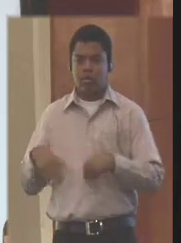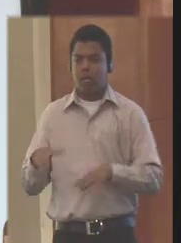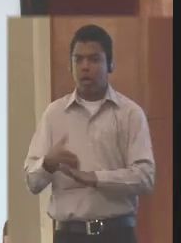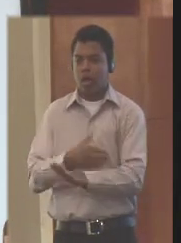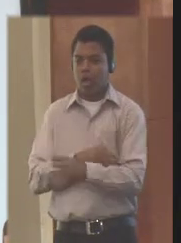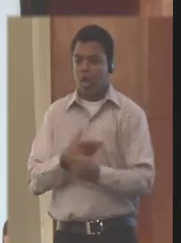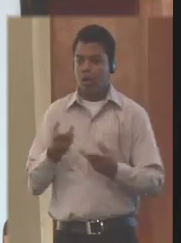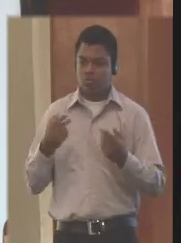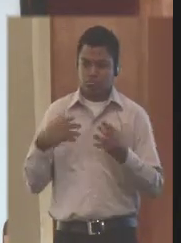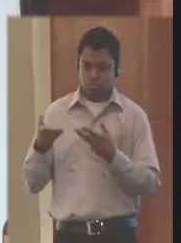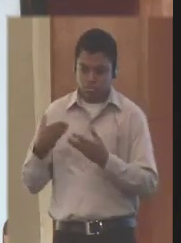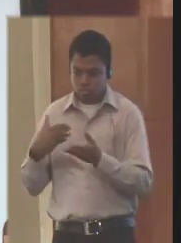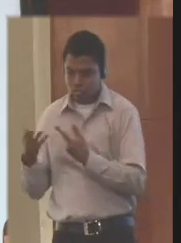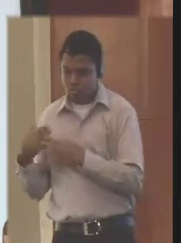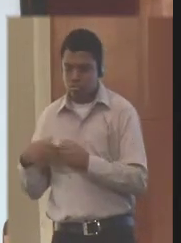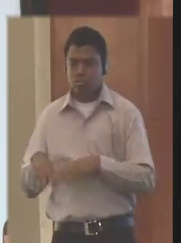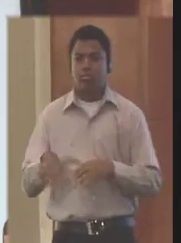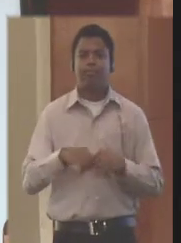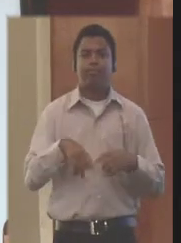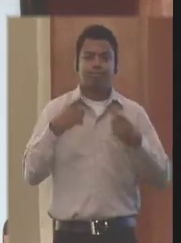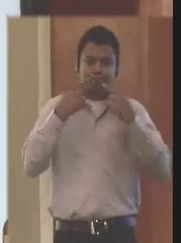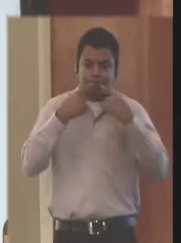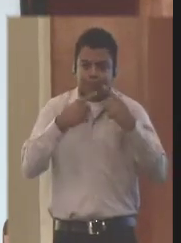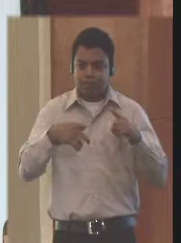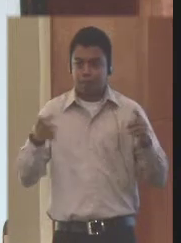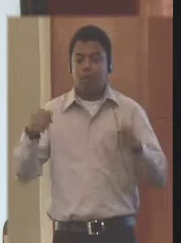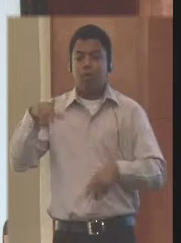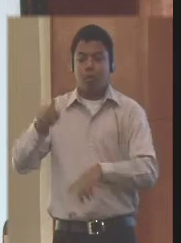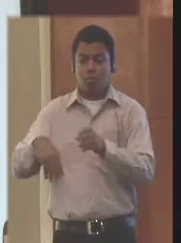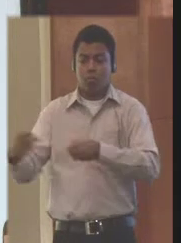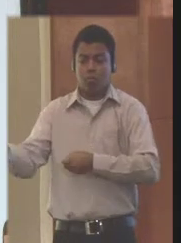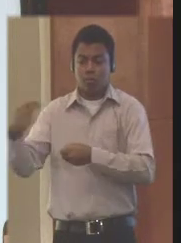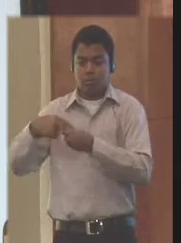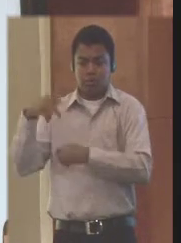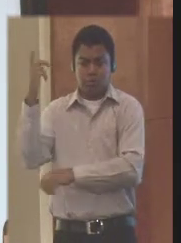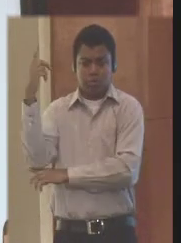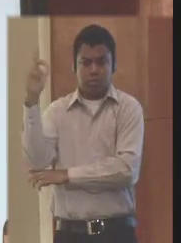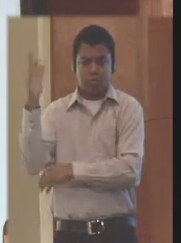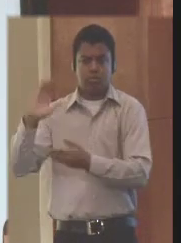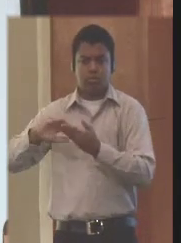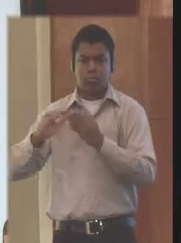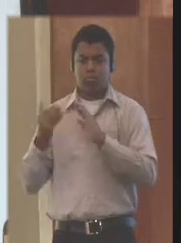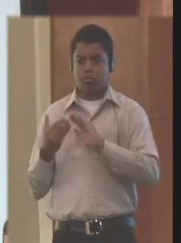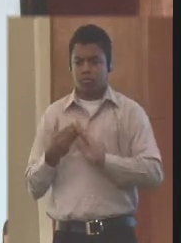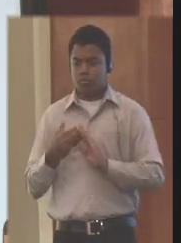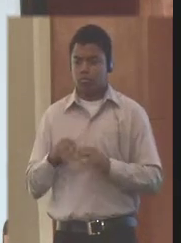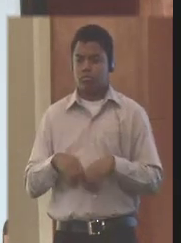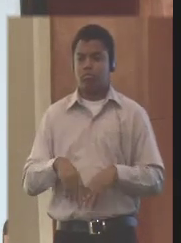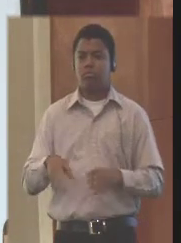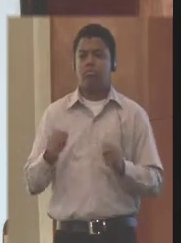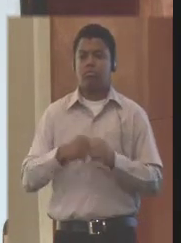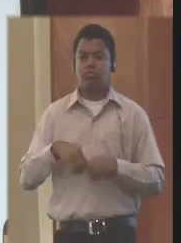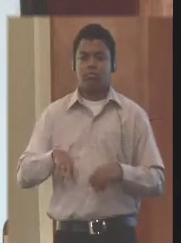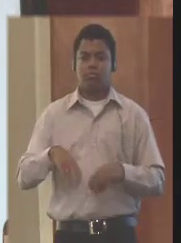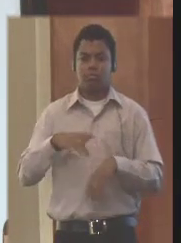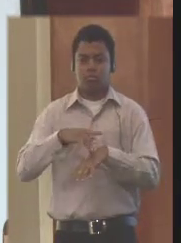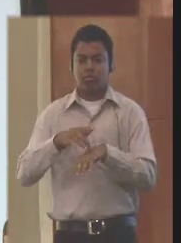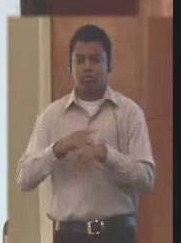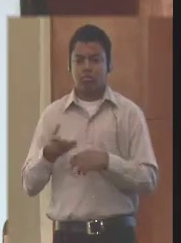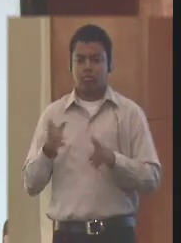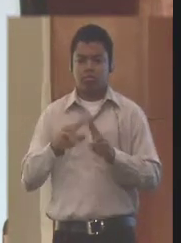viviendas con 600 participantes líderes de la comunidad en conocimiento del riesgo natural y tecnológico.